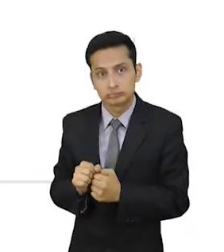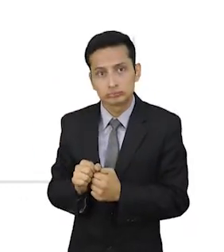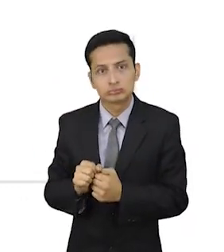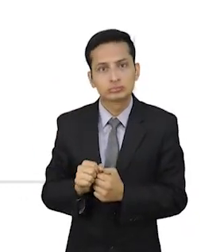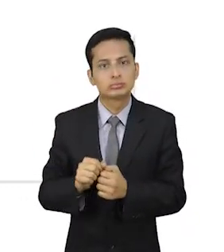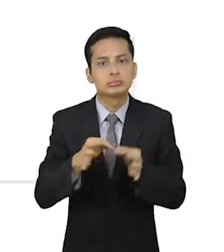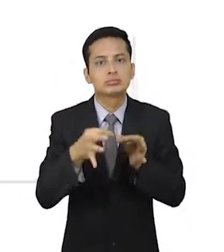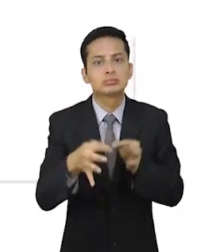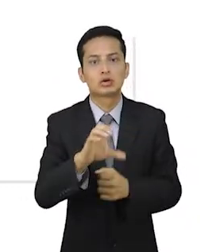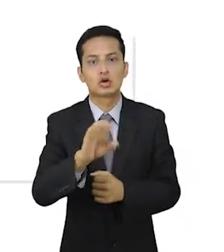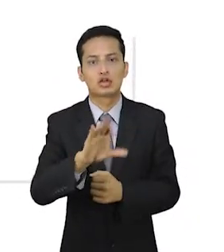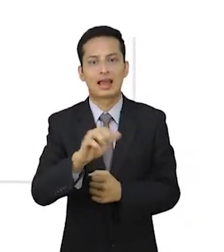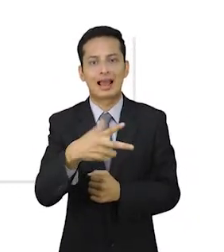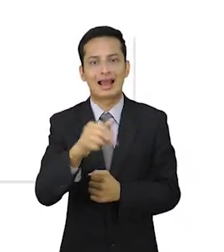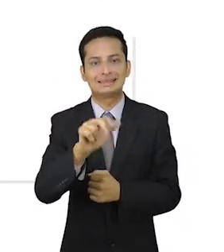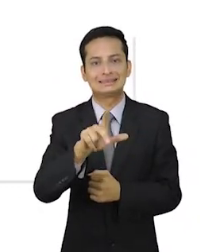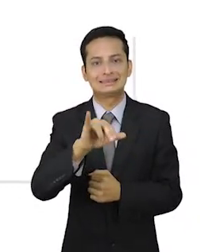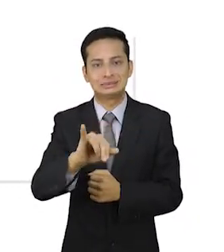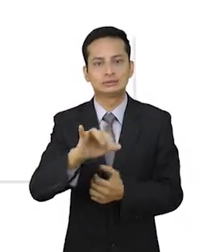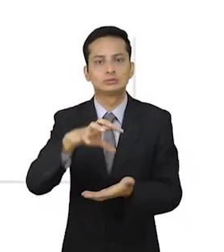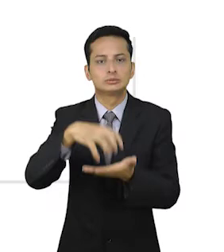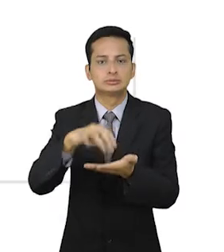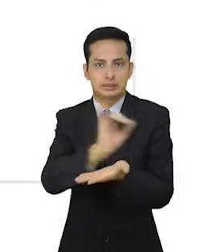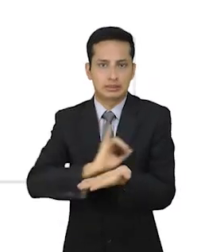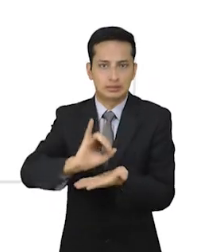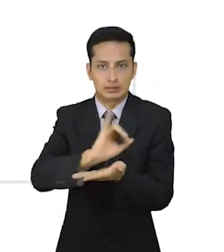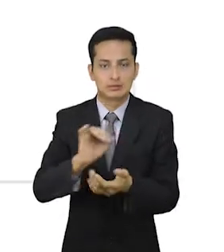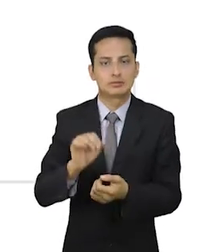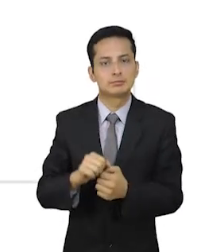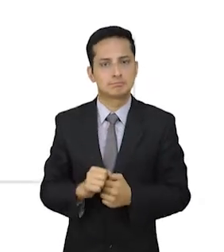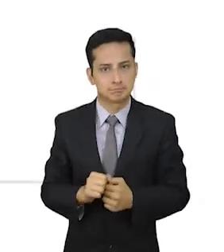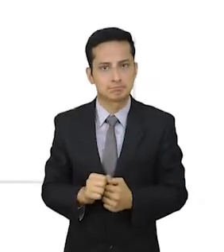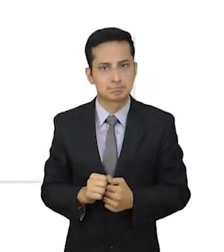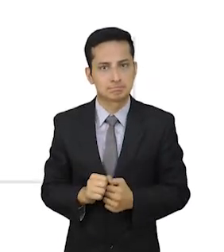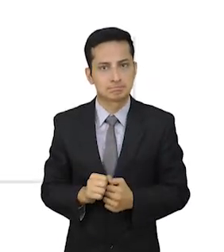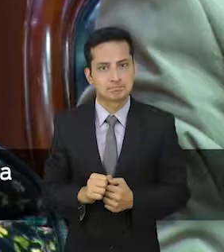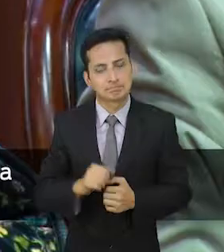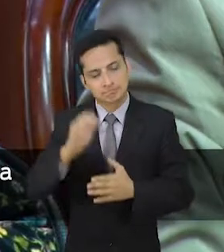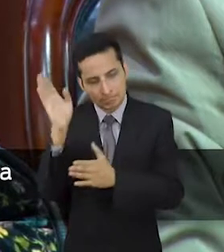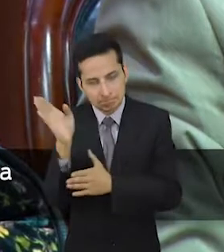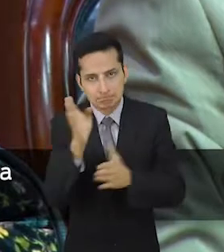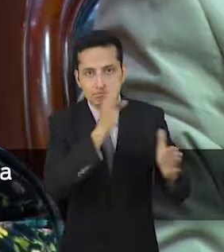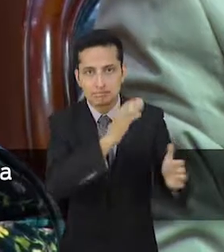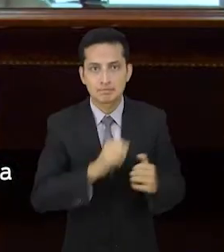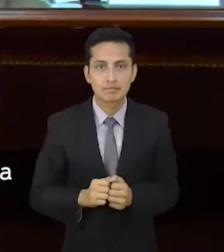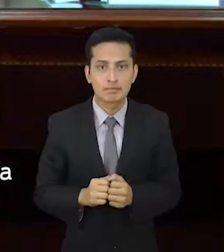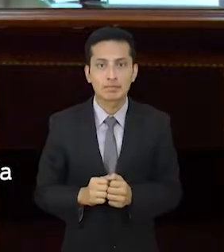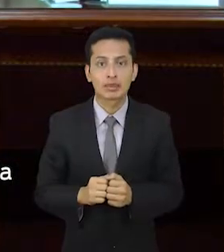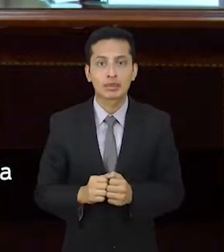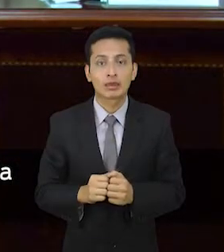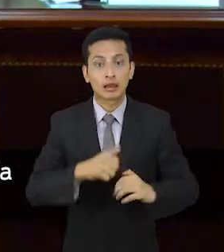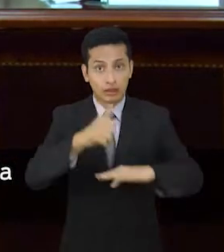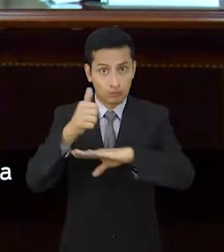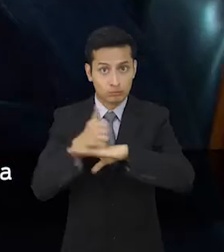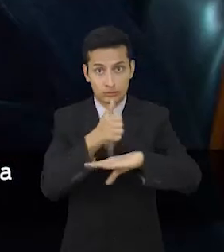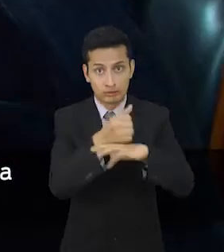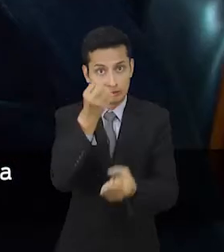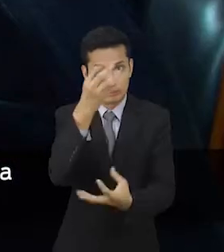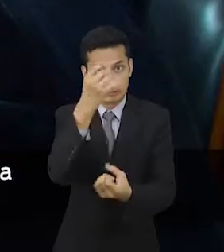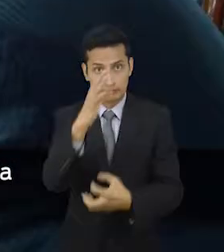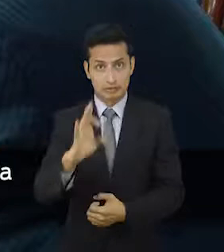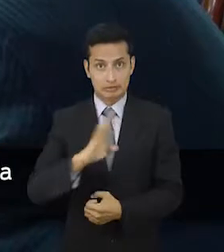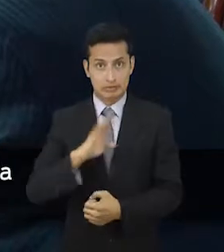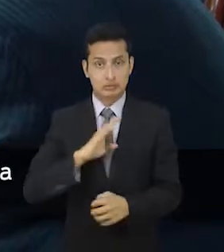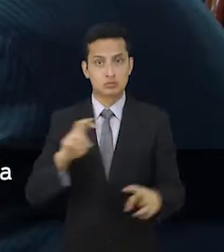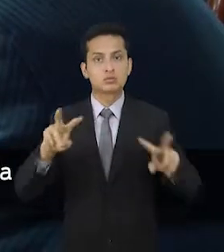Yuri Magua, Cantón Cotacachi, en la provincia de Imbabura, respectivamente. En otro punto del orden del día, se aprobó